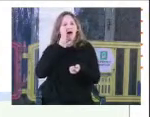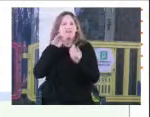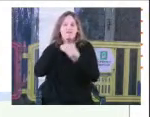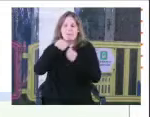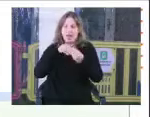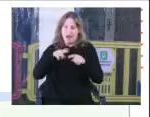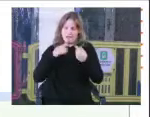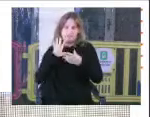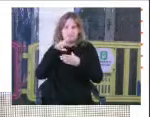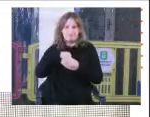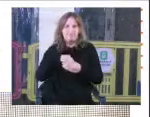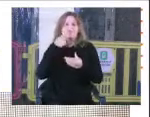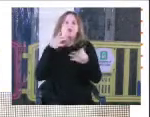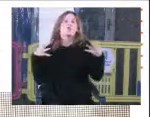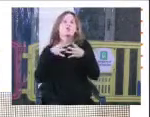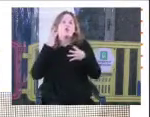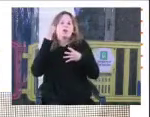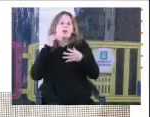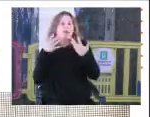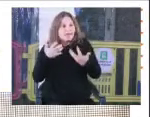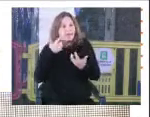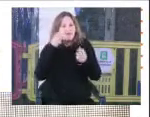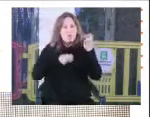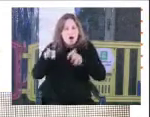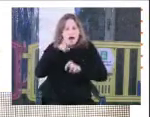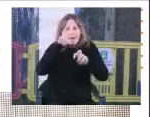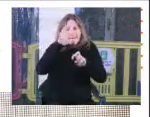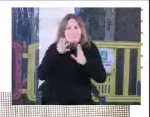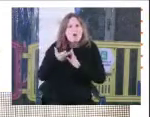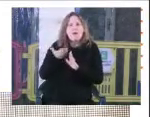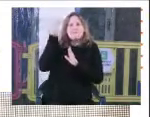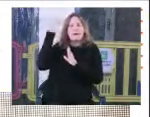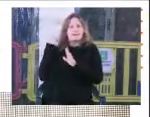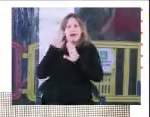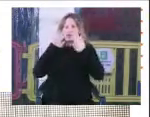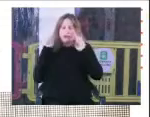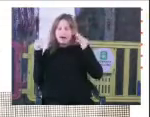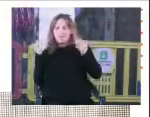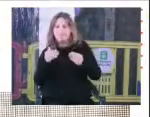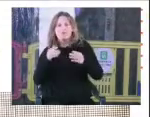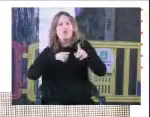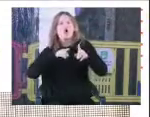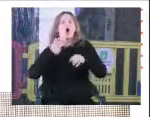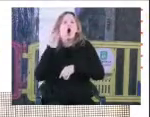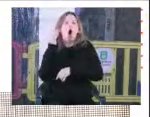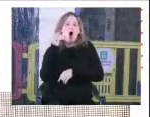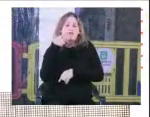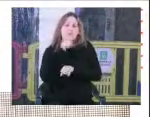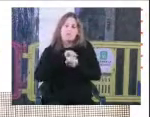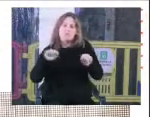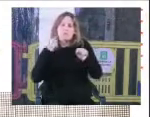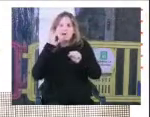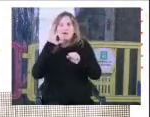Somos un grupo de jóvenes que busca colaborar a la construcción de memoria sobre el pasado reciente dirigido a los jóvenes para poder construir nuestra propia